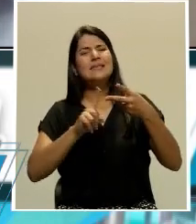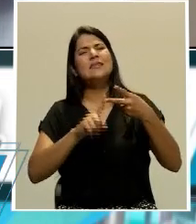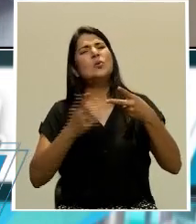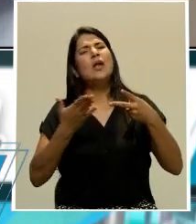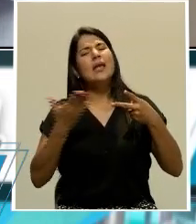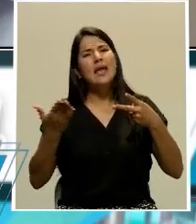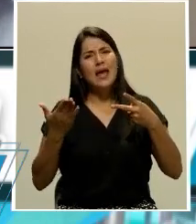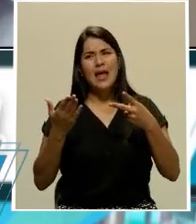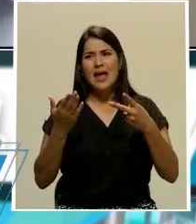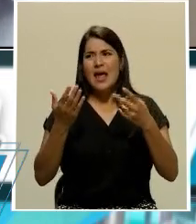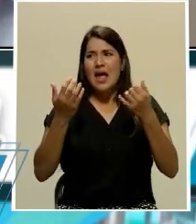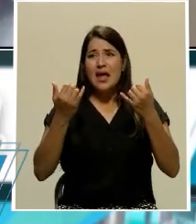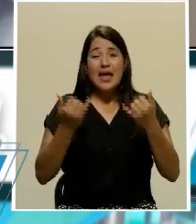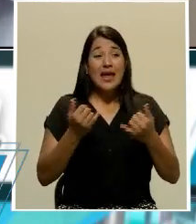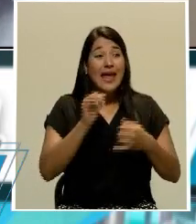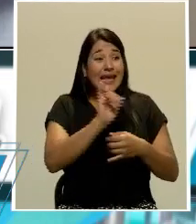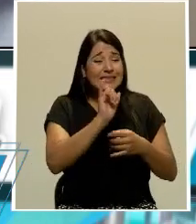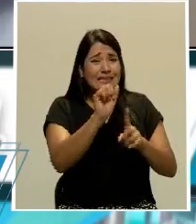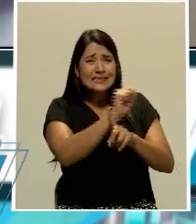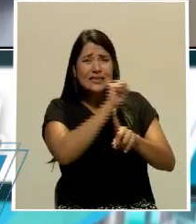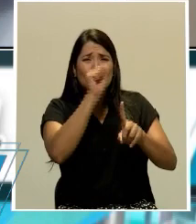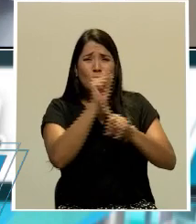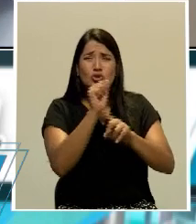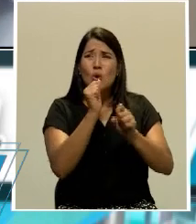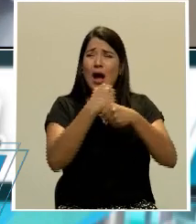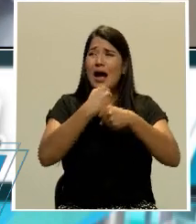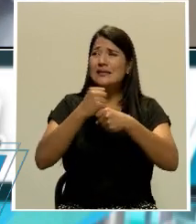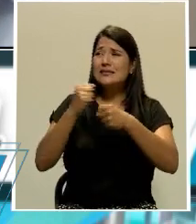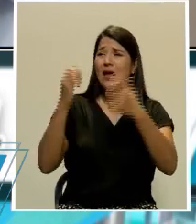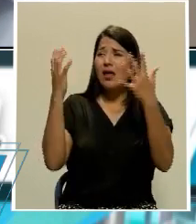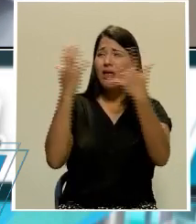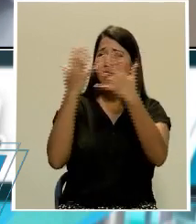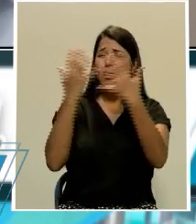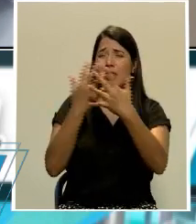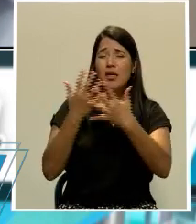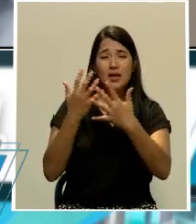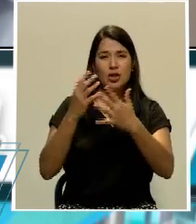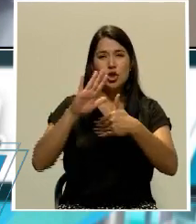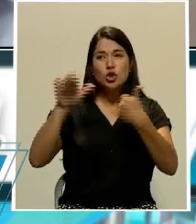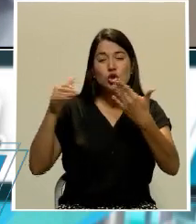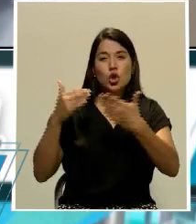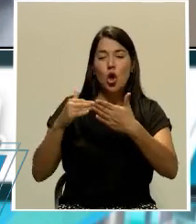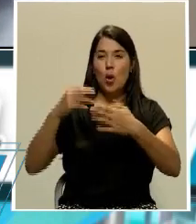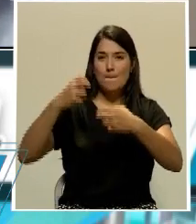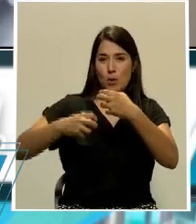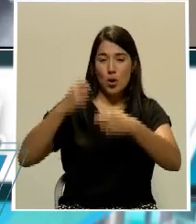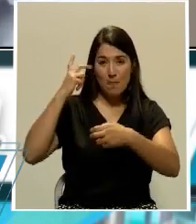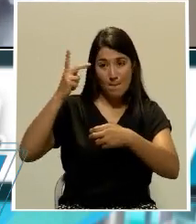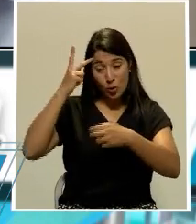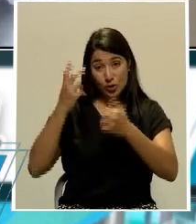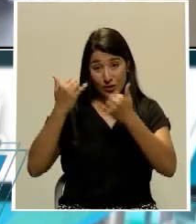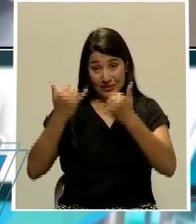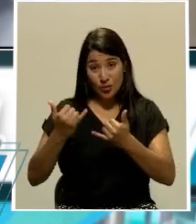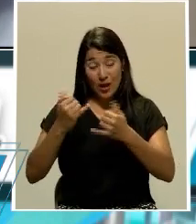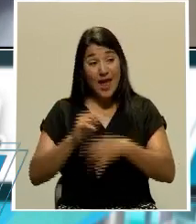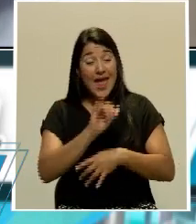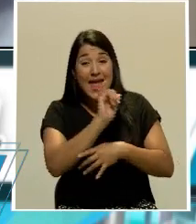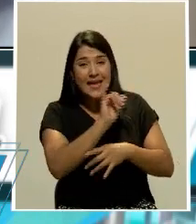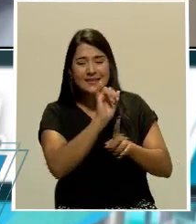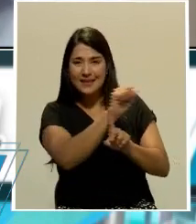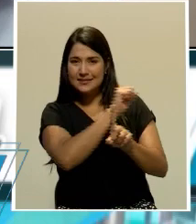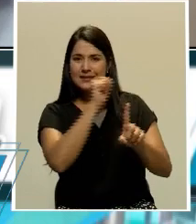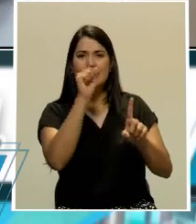es que enturbia toda la discusión política, ¿verdad? Desgraciadamente, en Costa Rica, estas situaciones que no deberían tomarse,